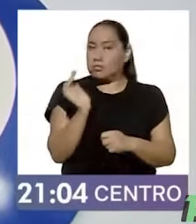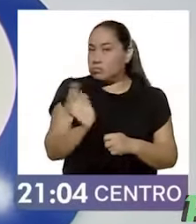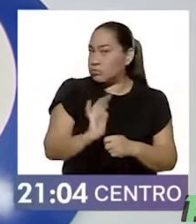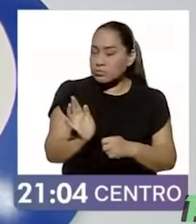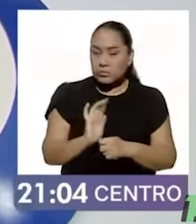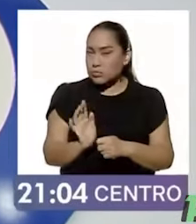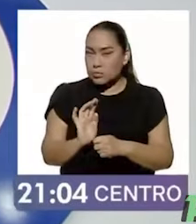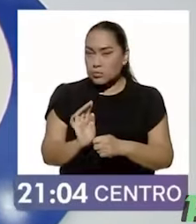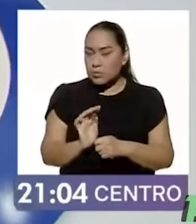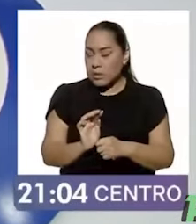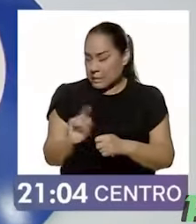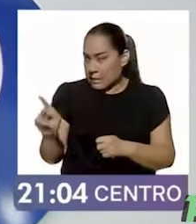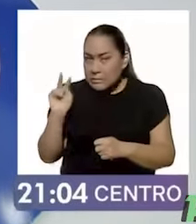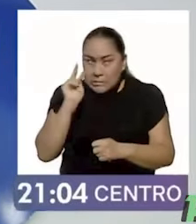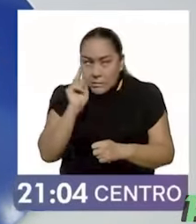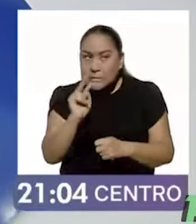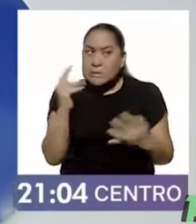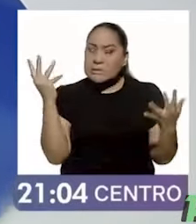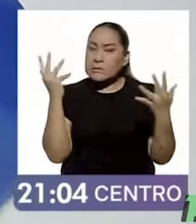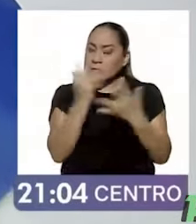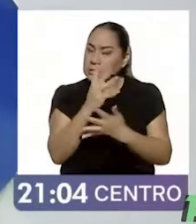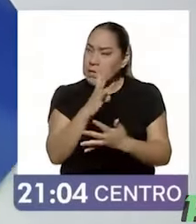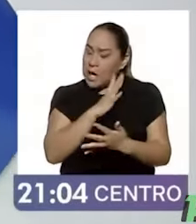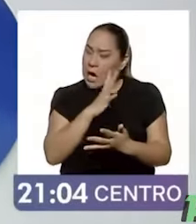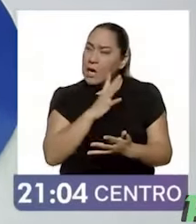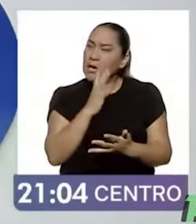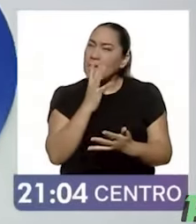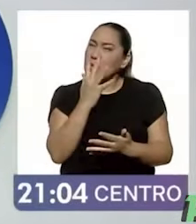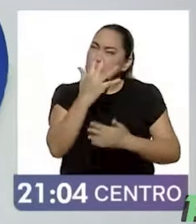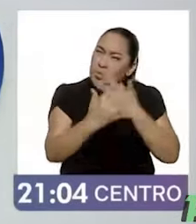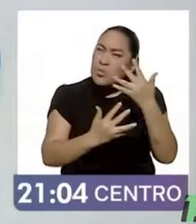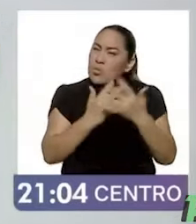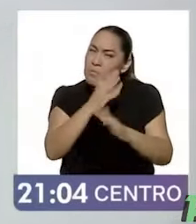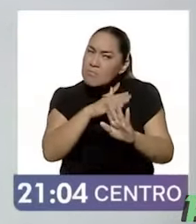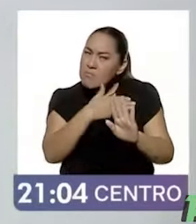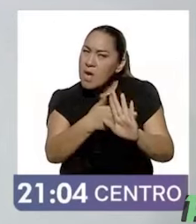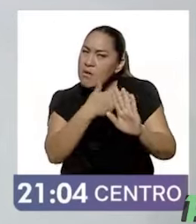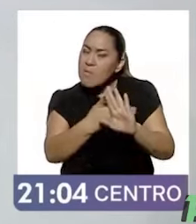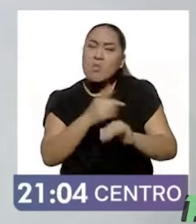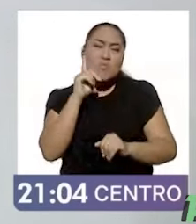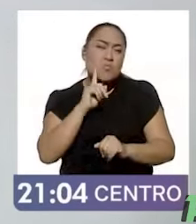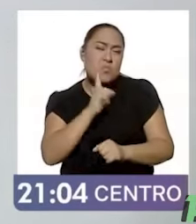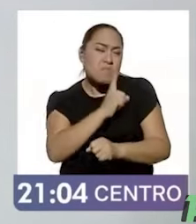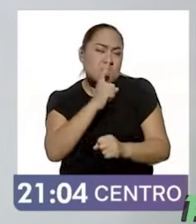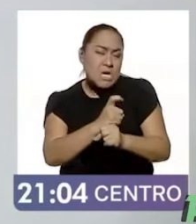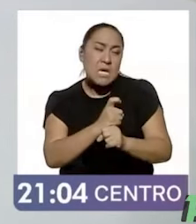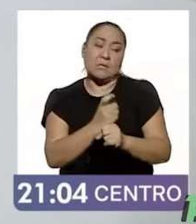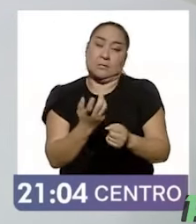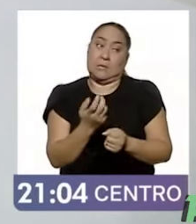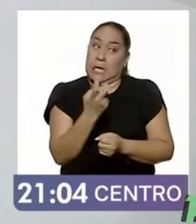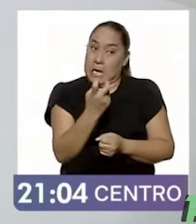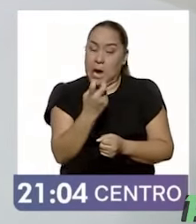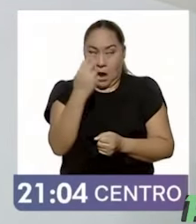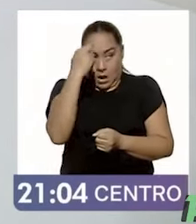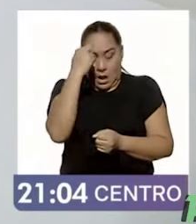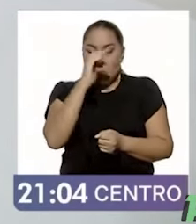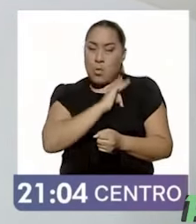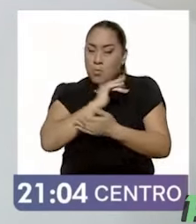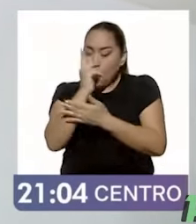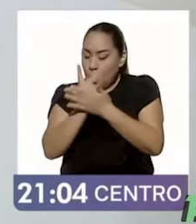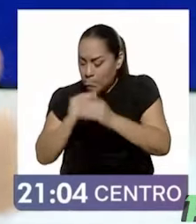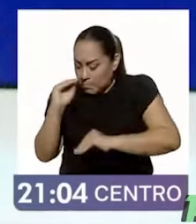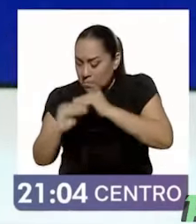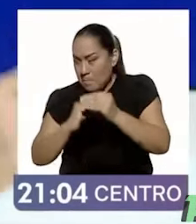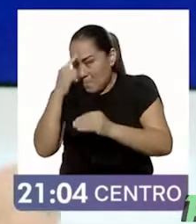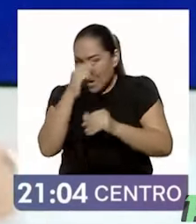Ese es un punto. Reconocer la violencia de ese nivel, ¿por qué? Porque es la única forma en que también puedes tener programas para enfrentarla.